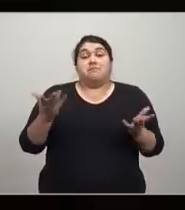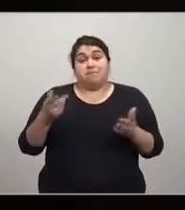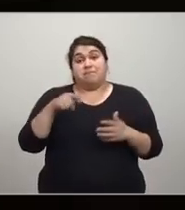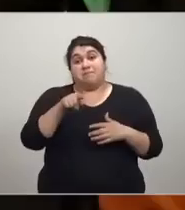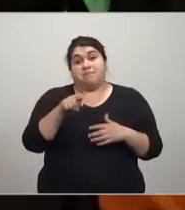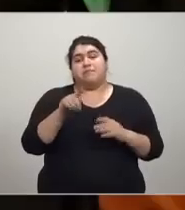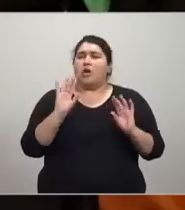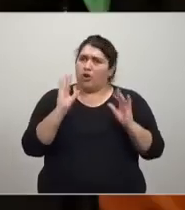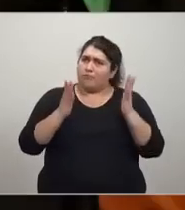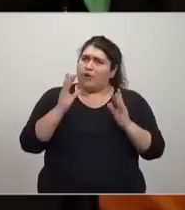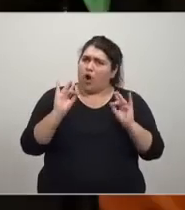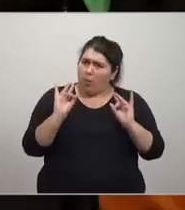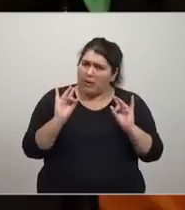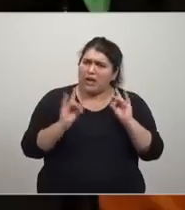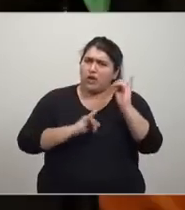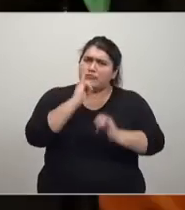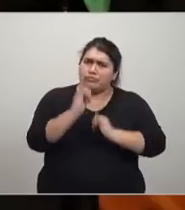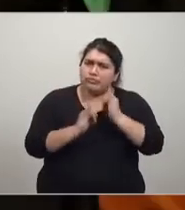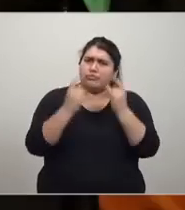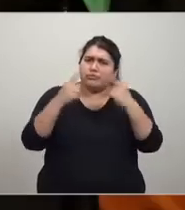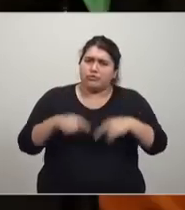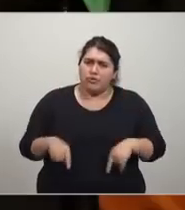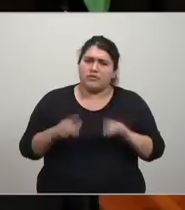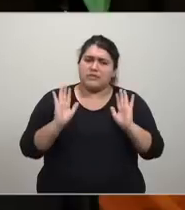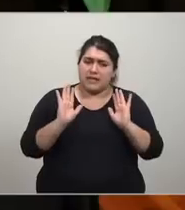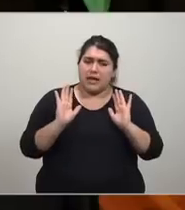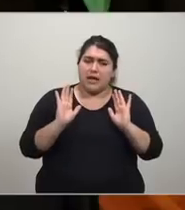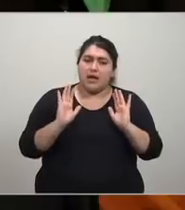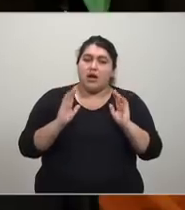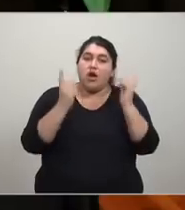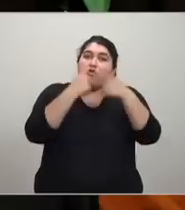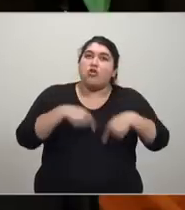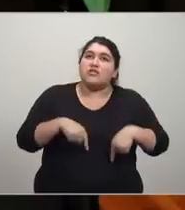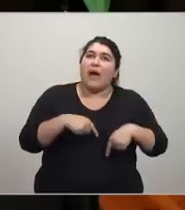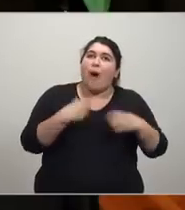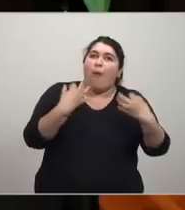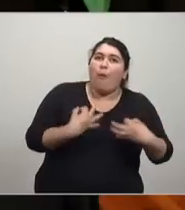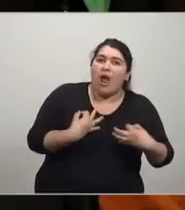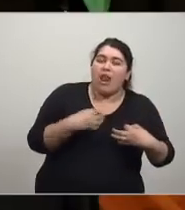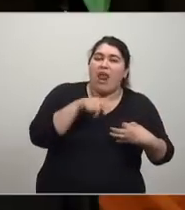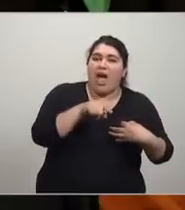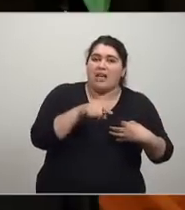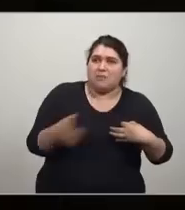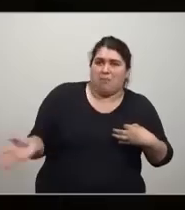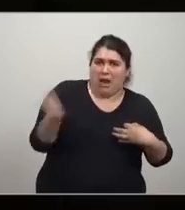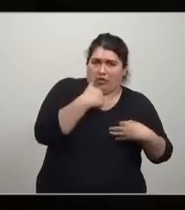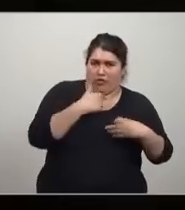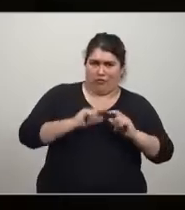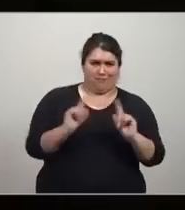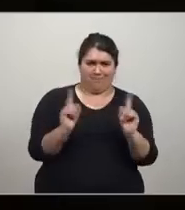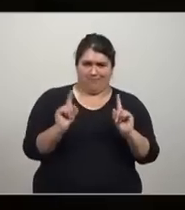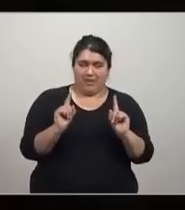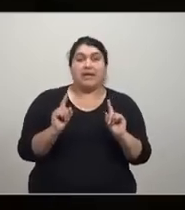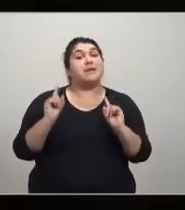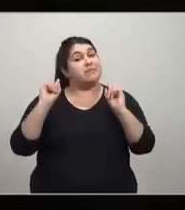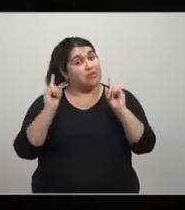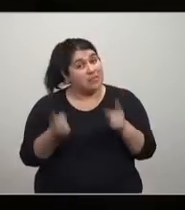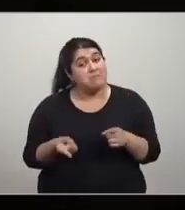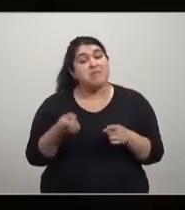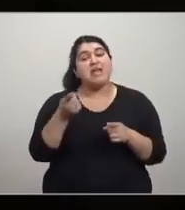y complejo, ¿complejo qué significa? Lo que les decía, que es bueno, lo que es bueno para la parte no es bueno para el todo. Pero también,